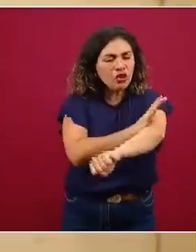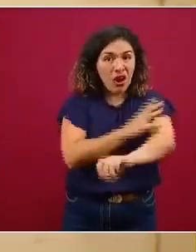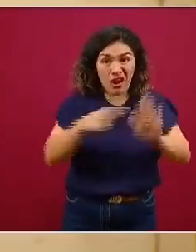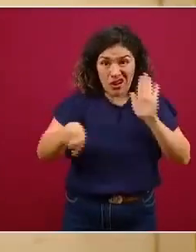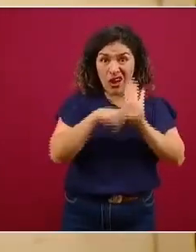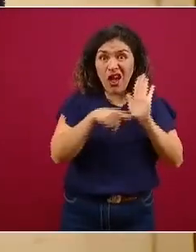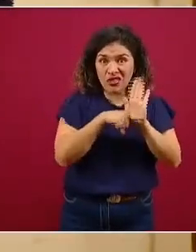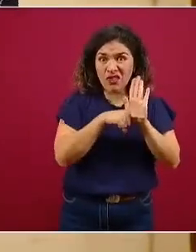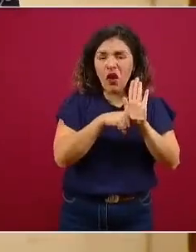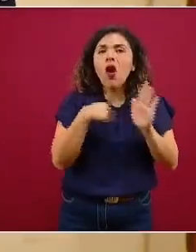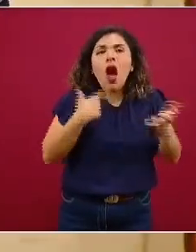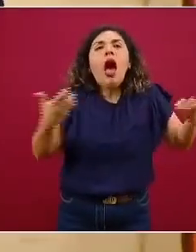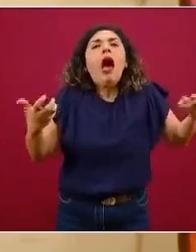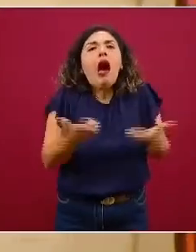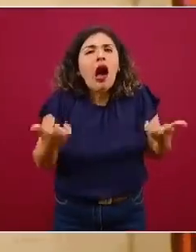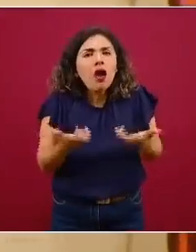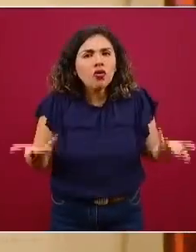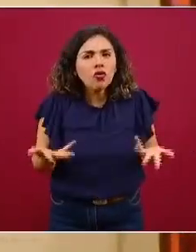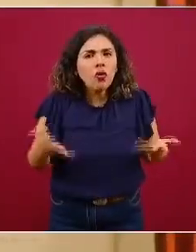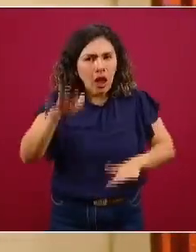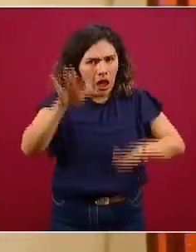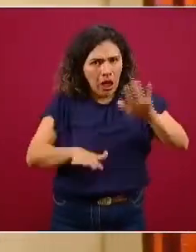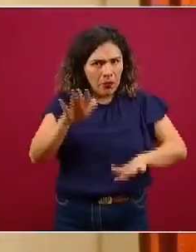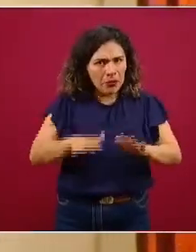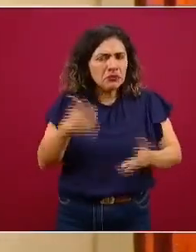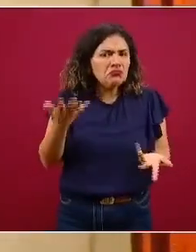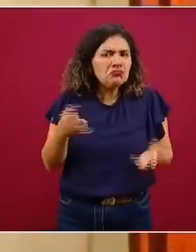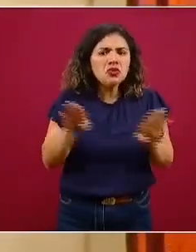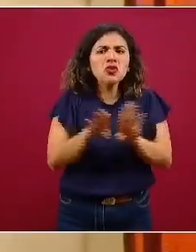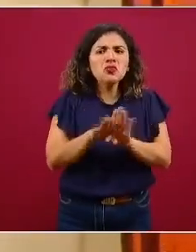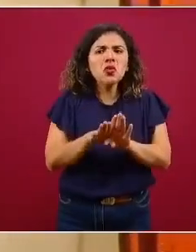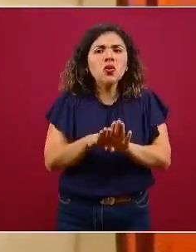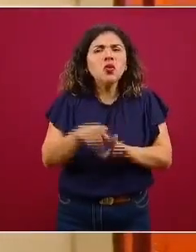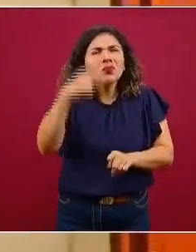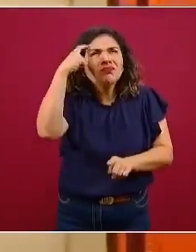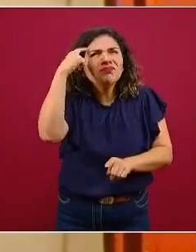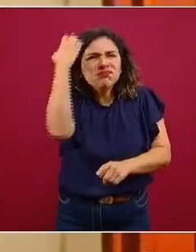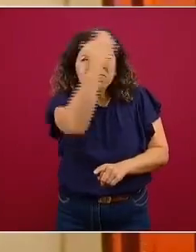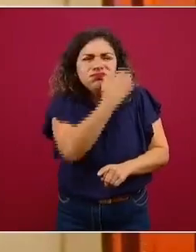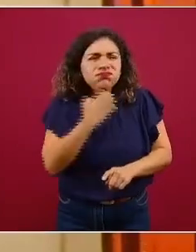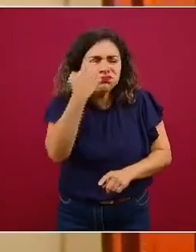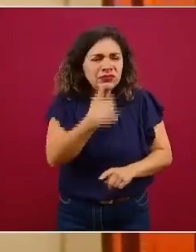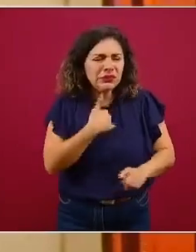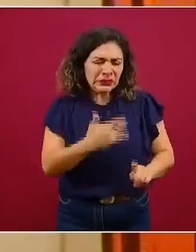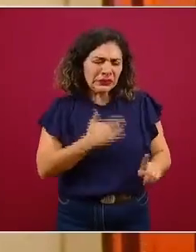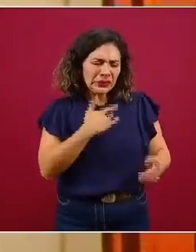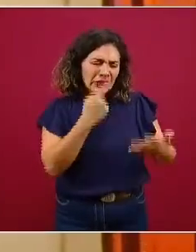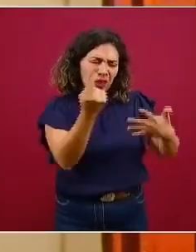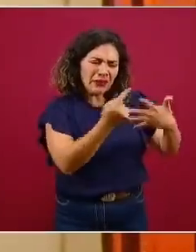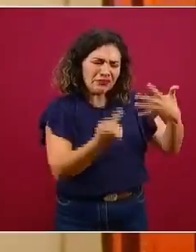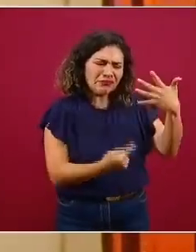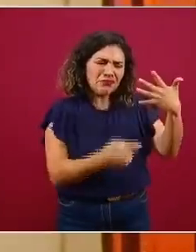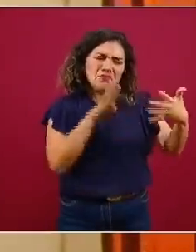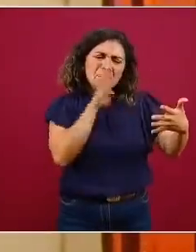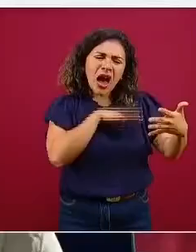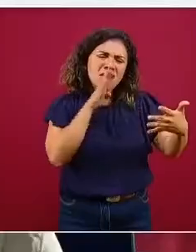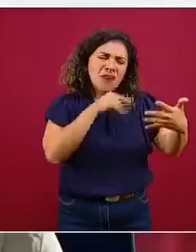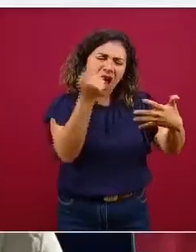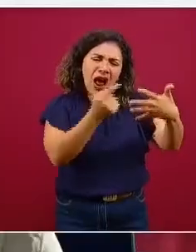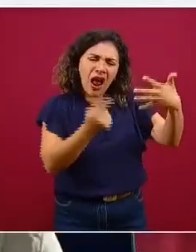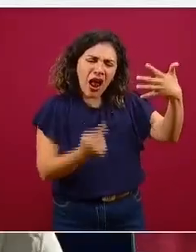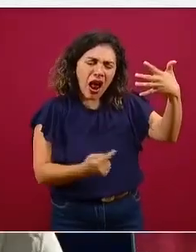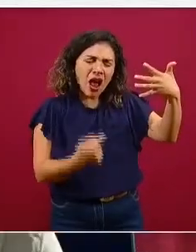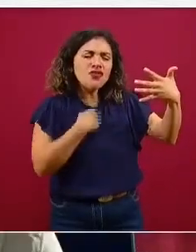muchas veces se menciona, simplemente es analizar qué vamos a hacer con esas emociones, lo que